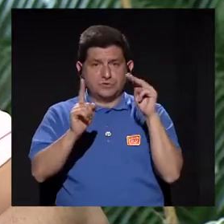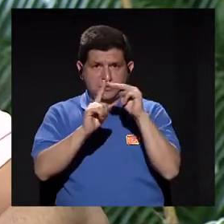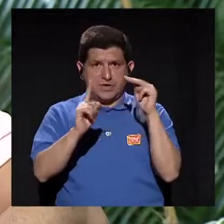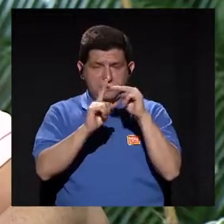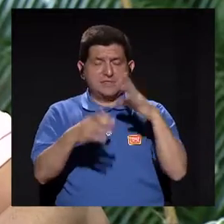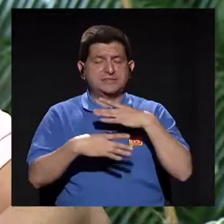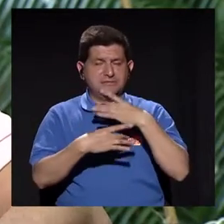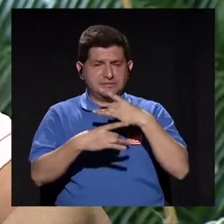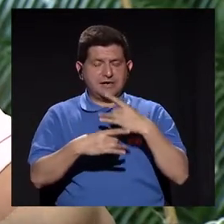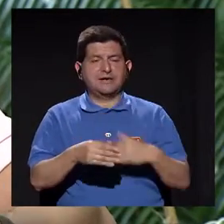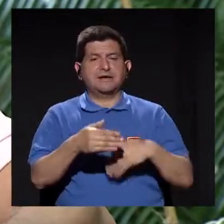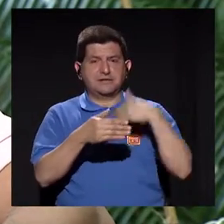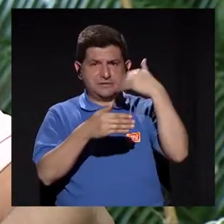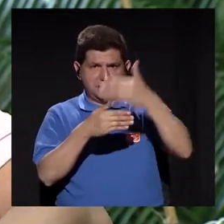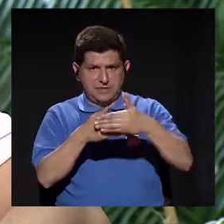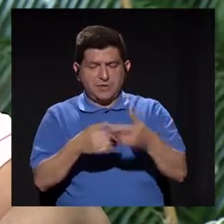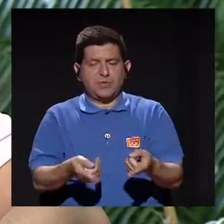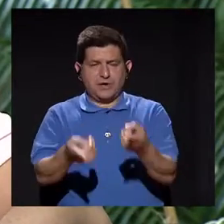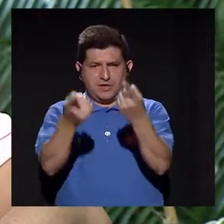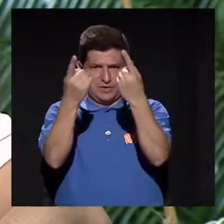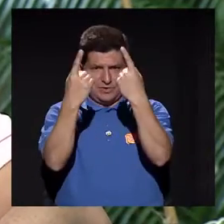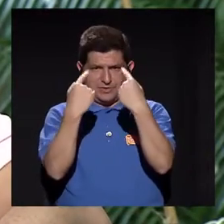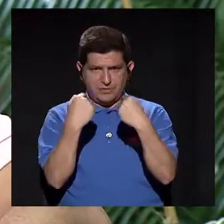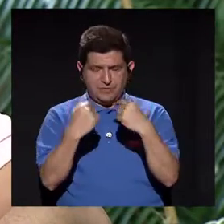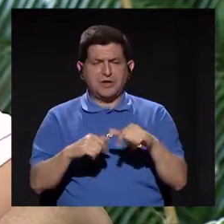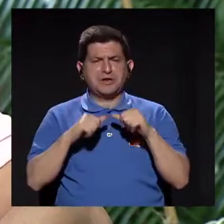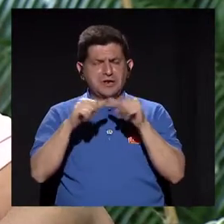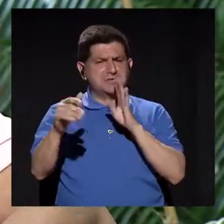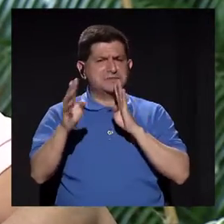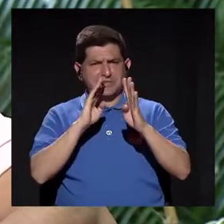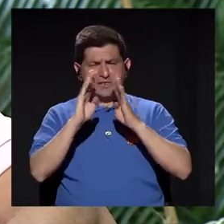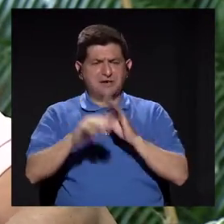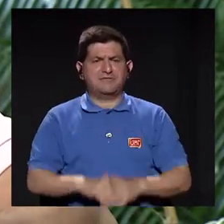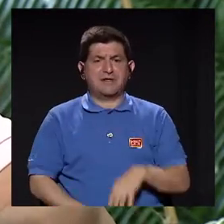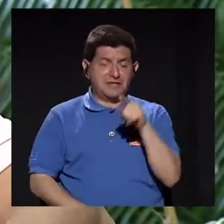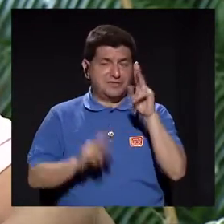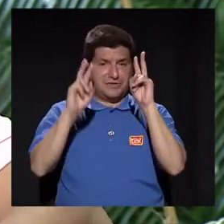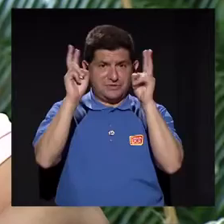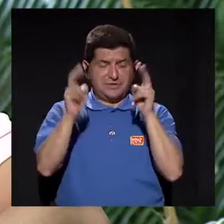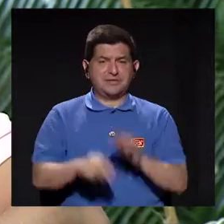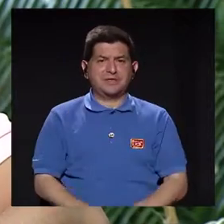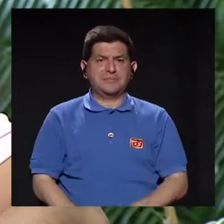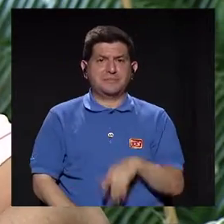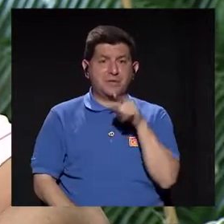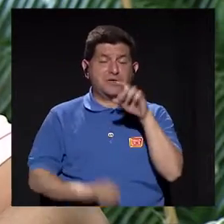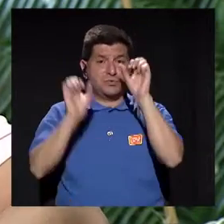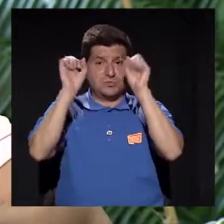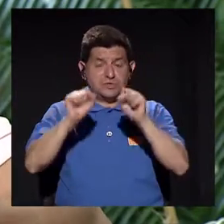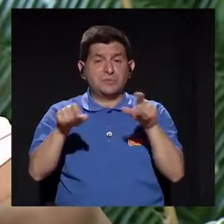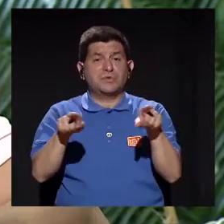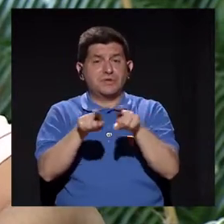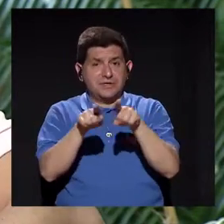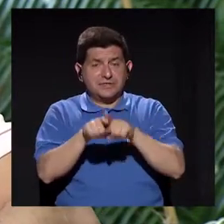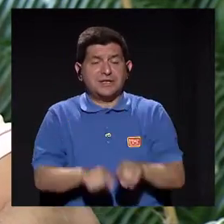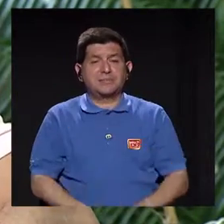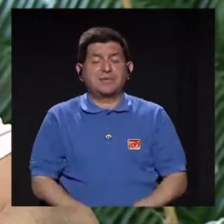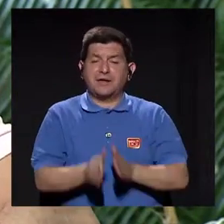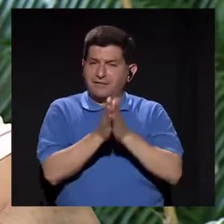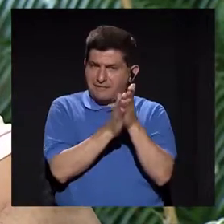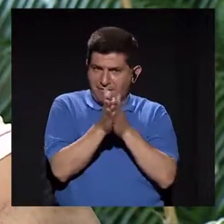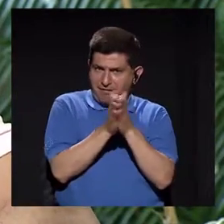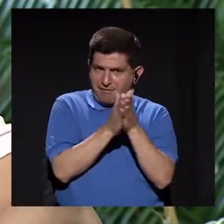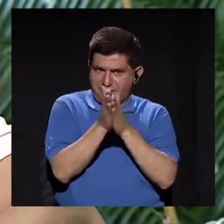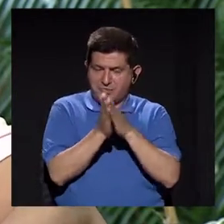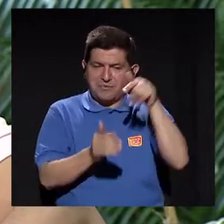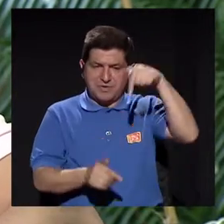de interés y pues pronto regresamos para seguir compartiendo sobre este tema y que ustedes pues puedan tomar